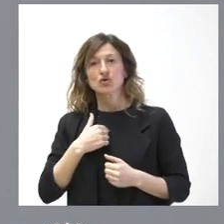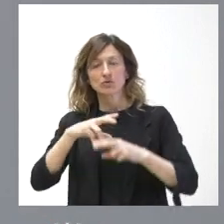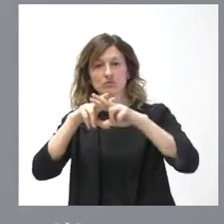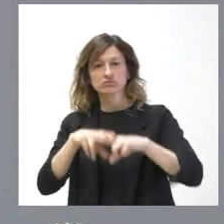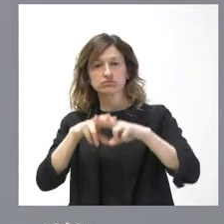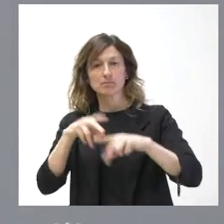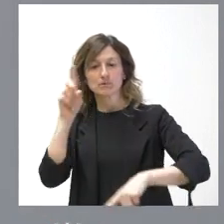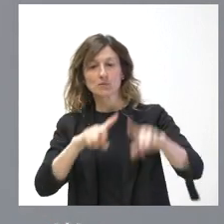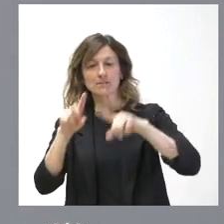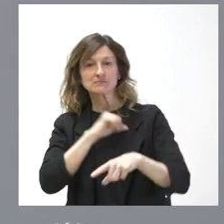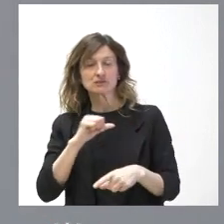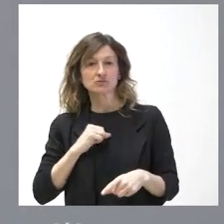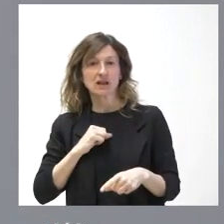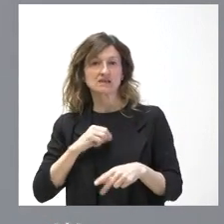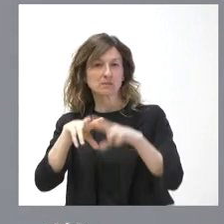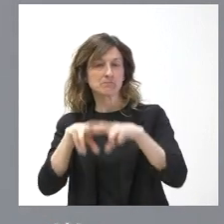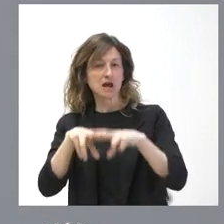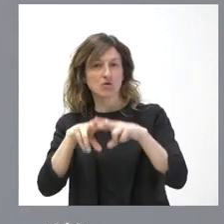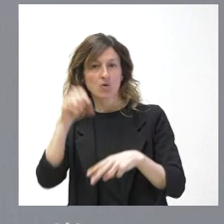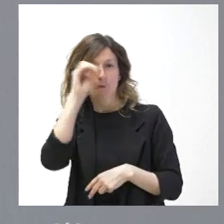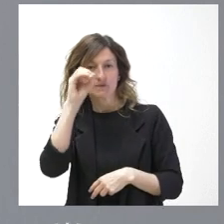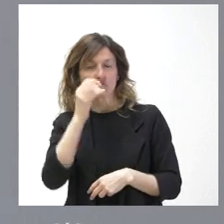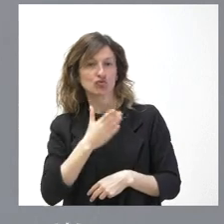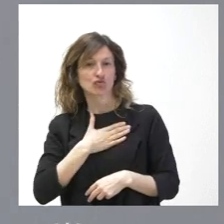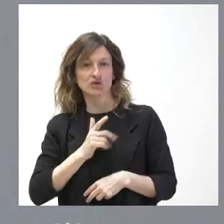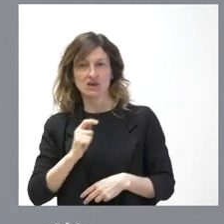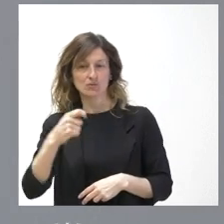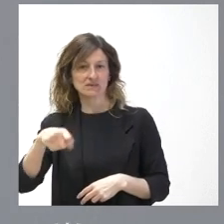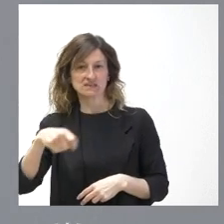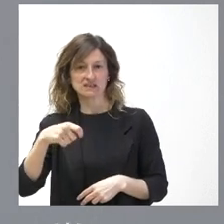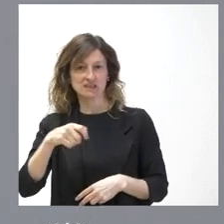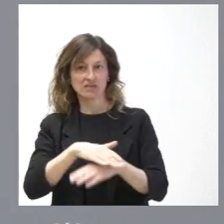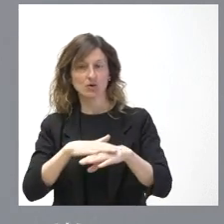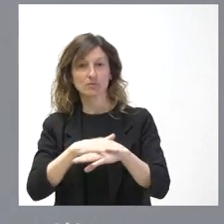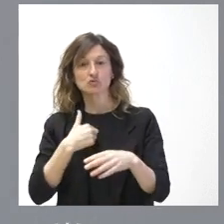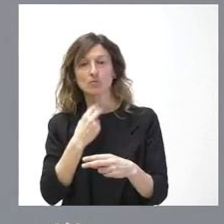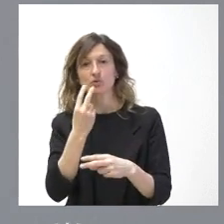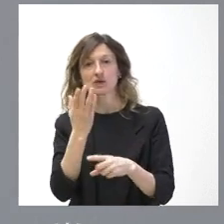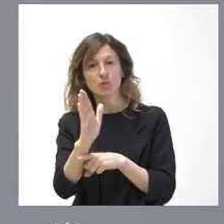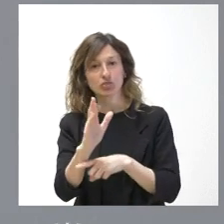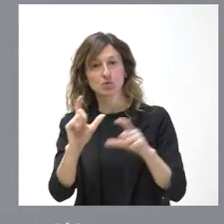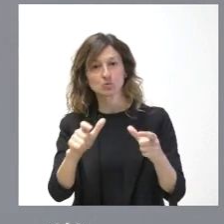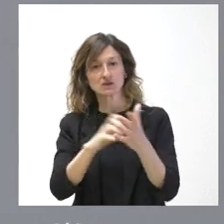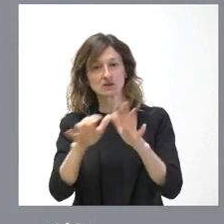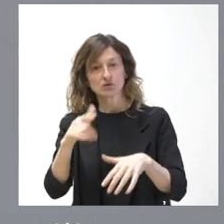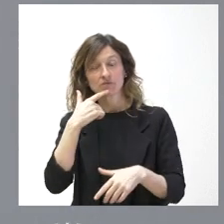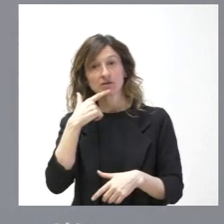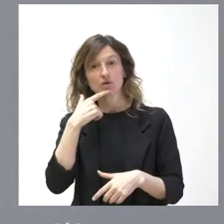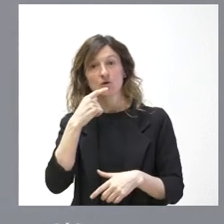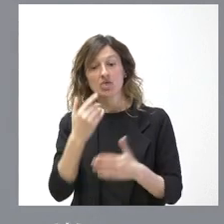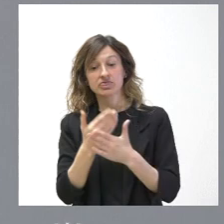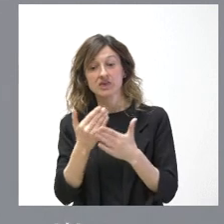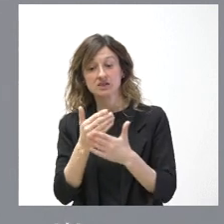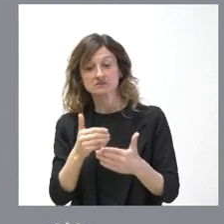personales del presidente del Gobierno. Yo, como portavoz de la Junta de Castilla y León, sí que digo que durante estos días